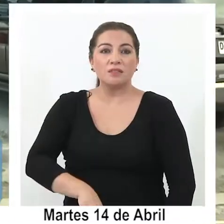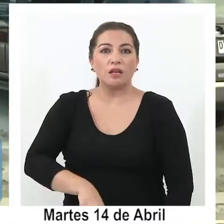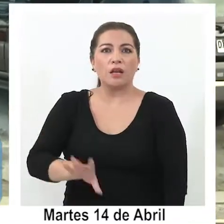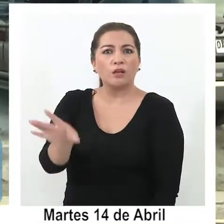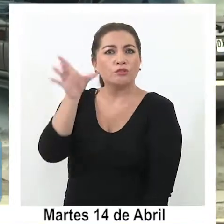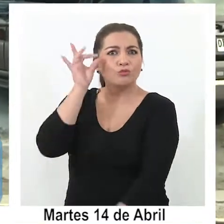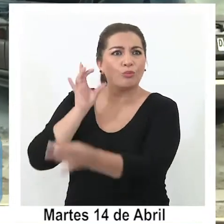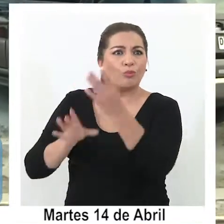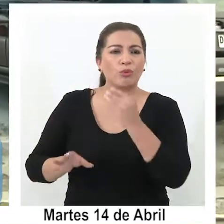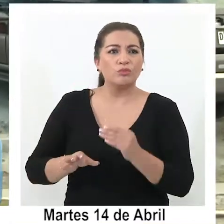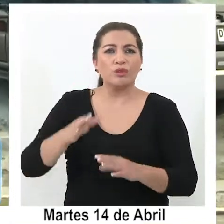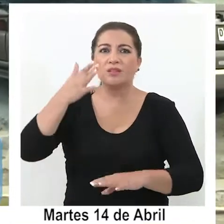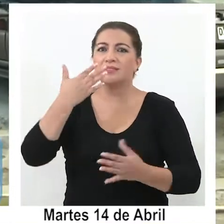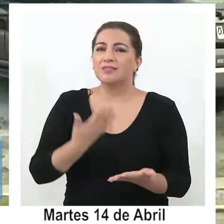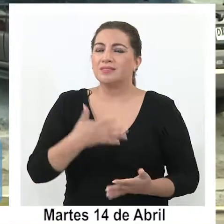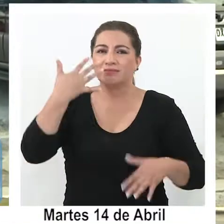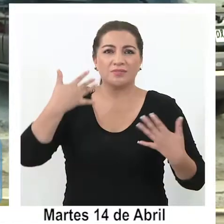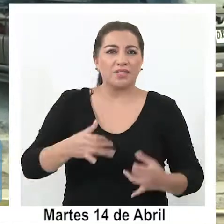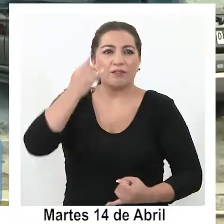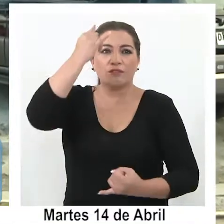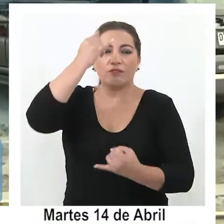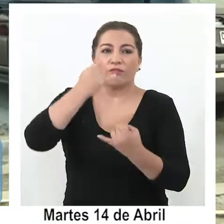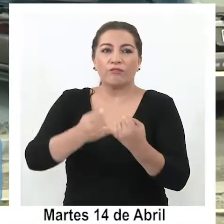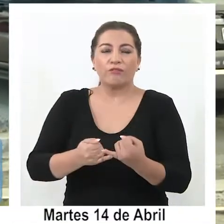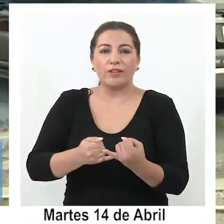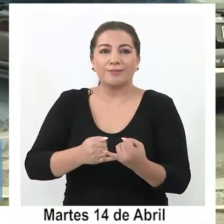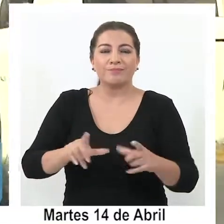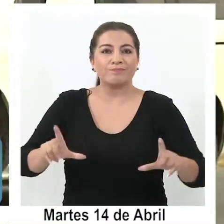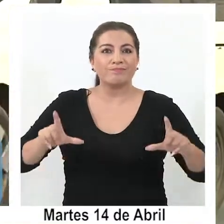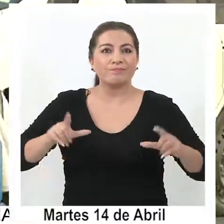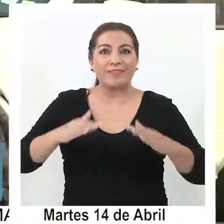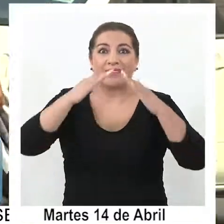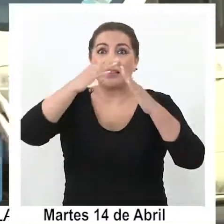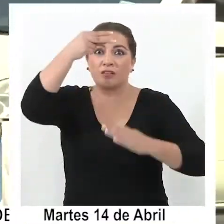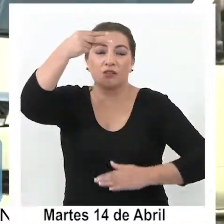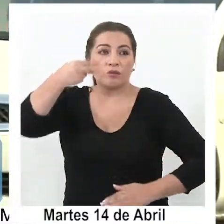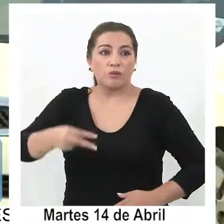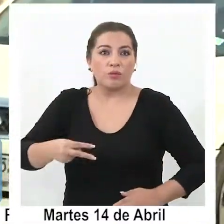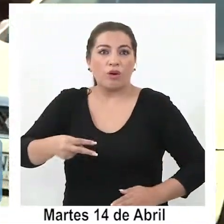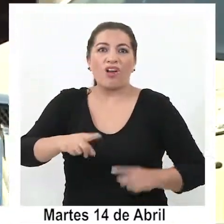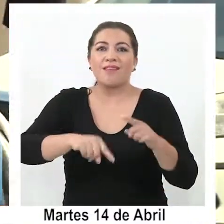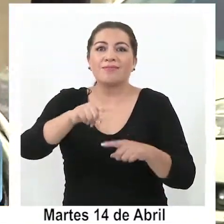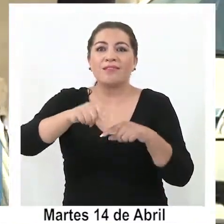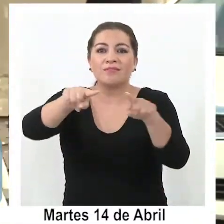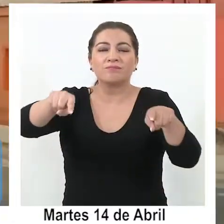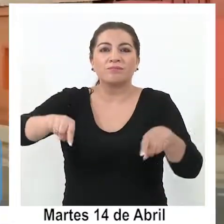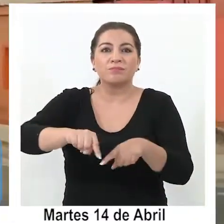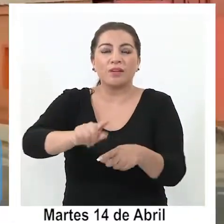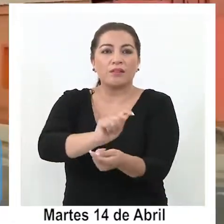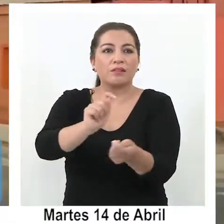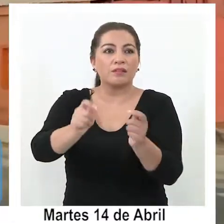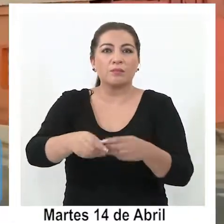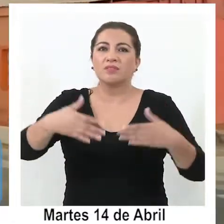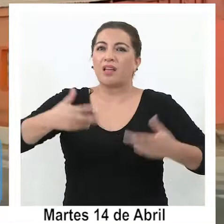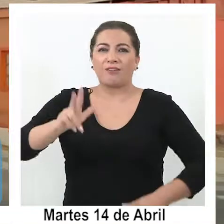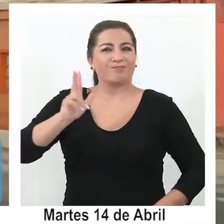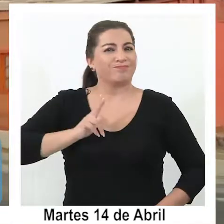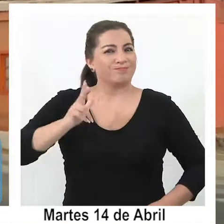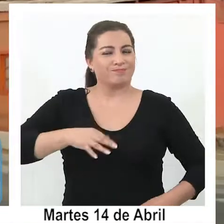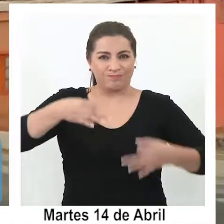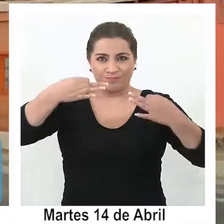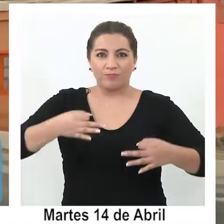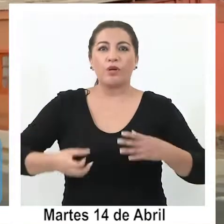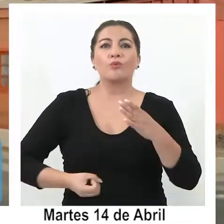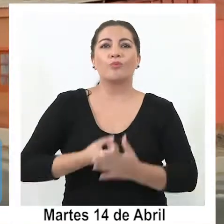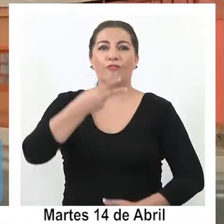enterando que había finalizado la tramitación de los títulos de dominio de sus propiedades o terrenos, convirtiéndolos oficialmente